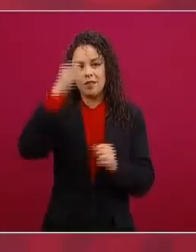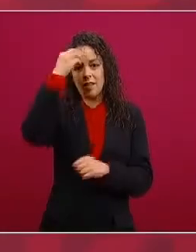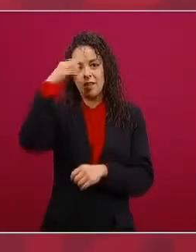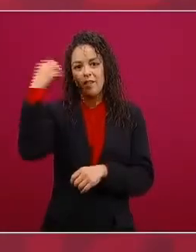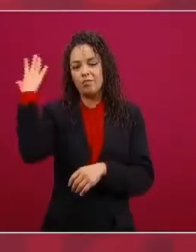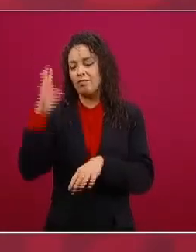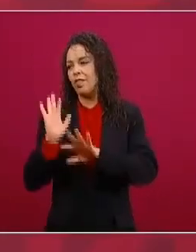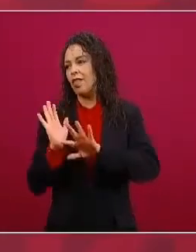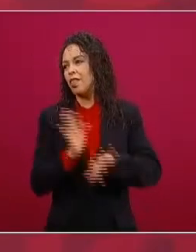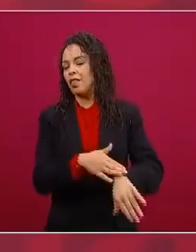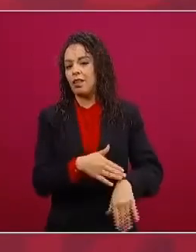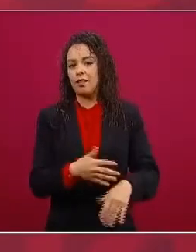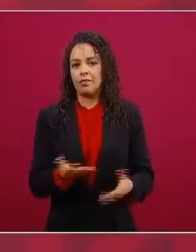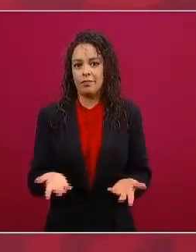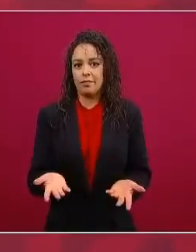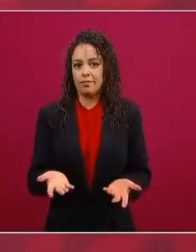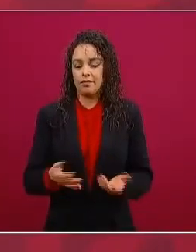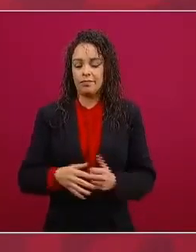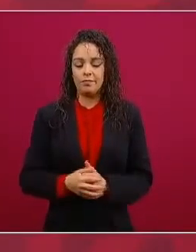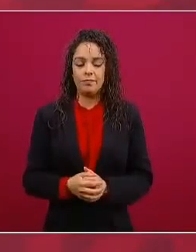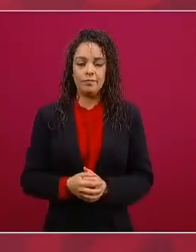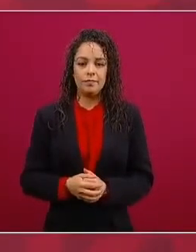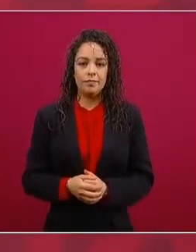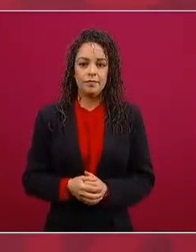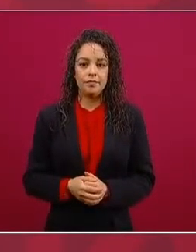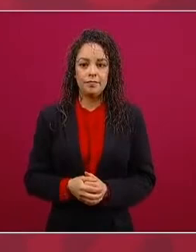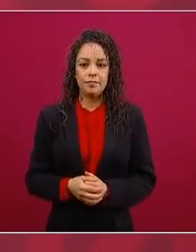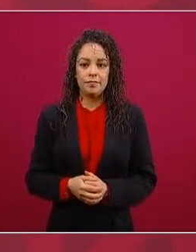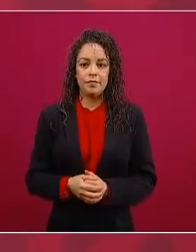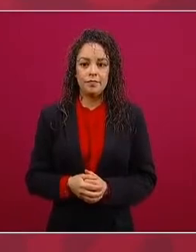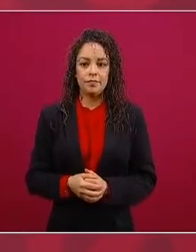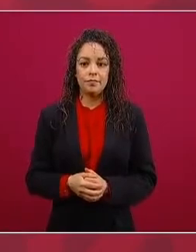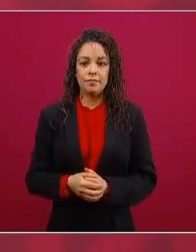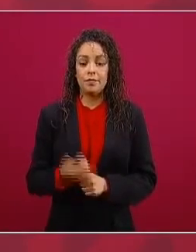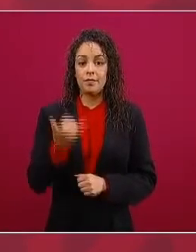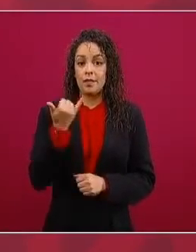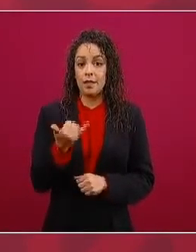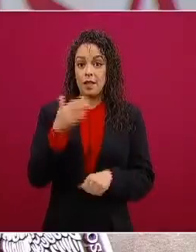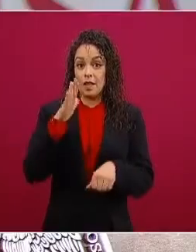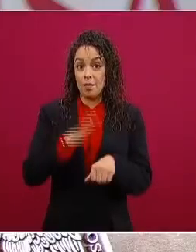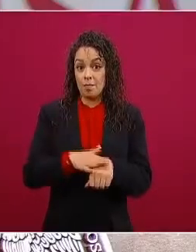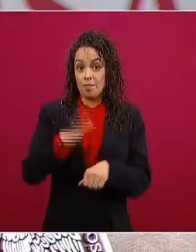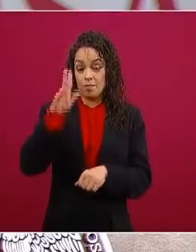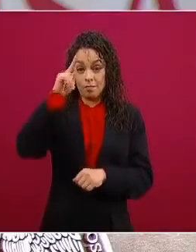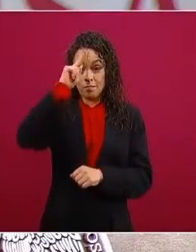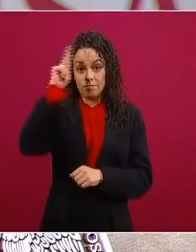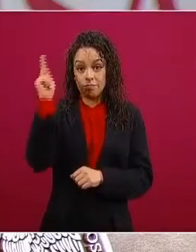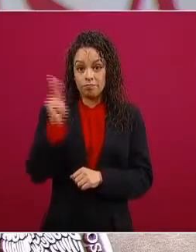más les pegó es donde privatizaron sus sistemas de salud